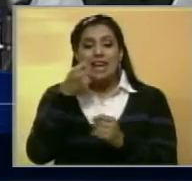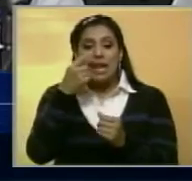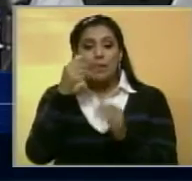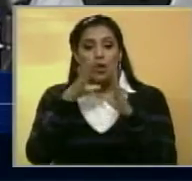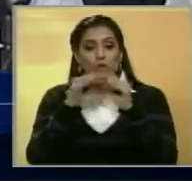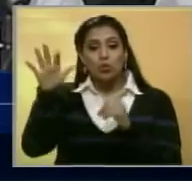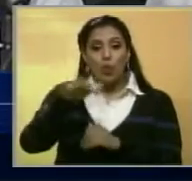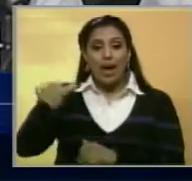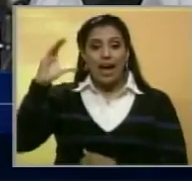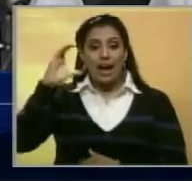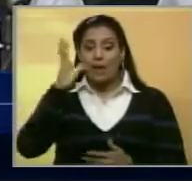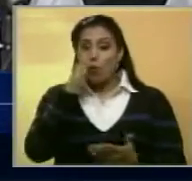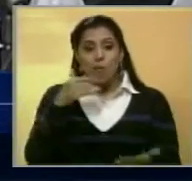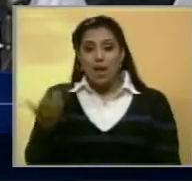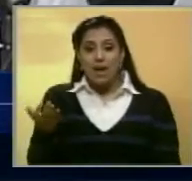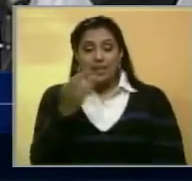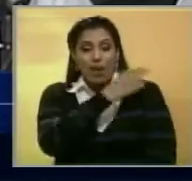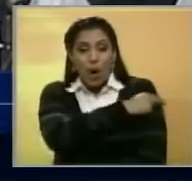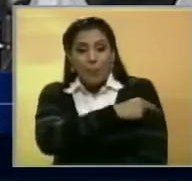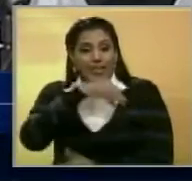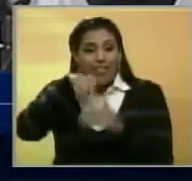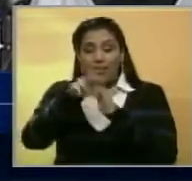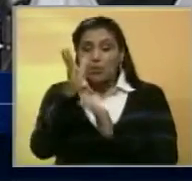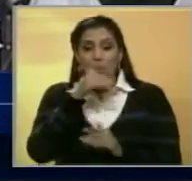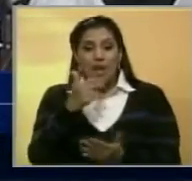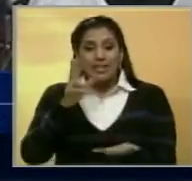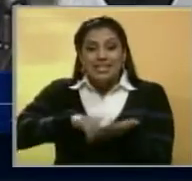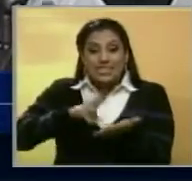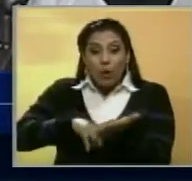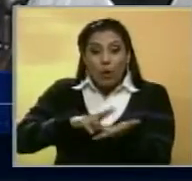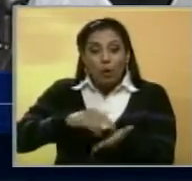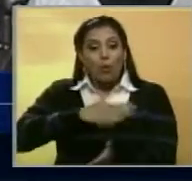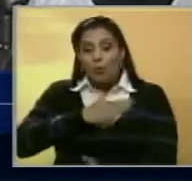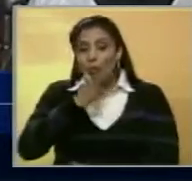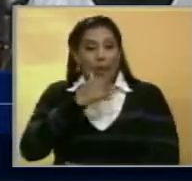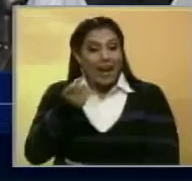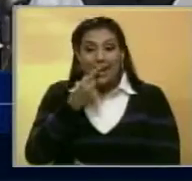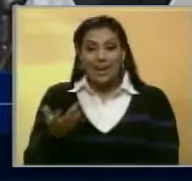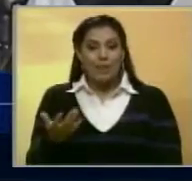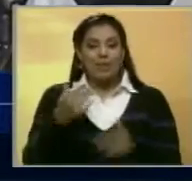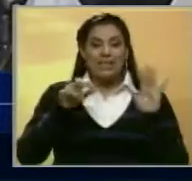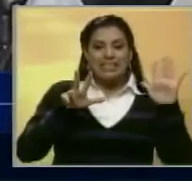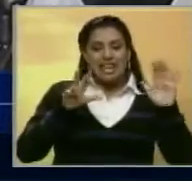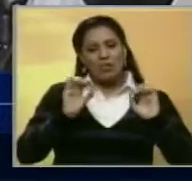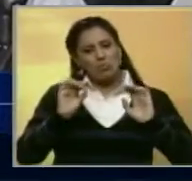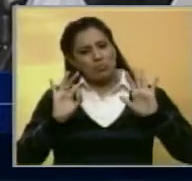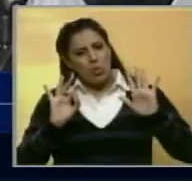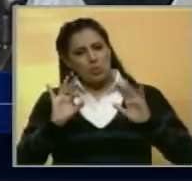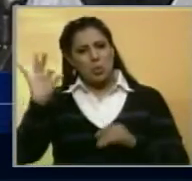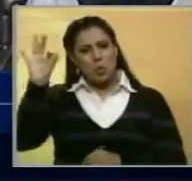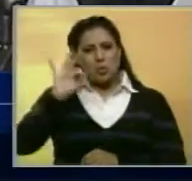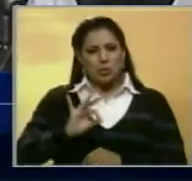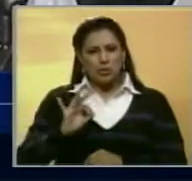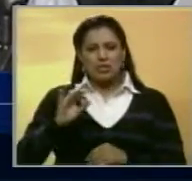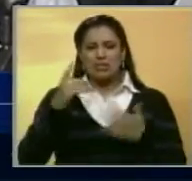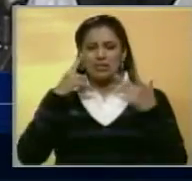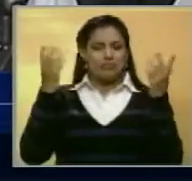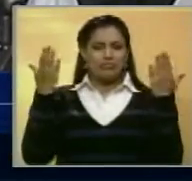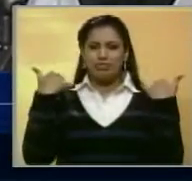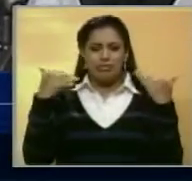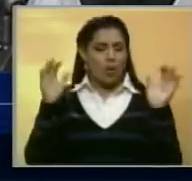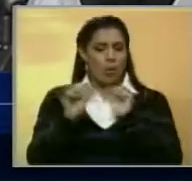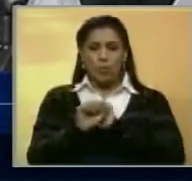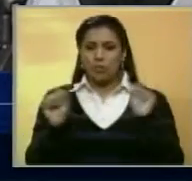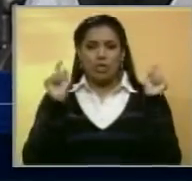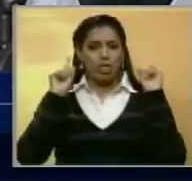Poder Popular para la Salud y en los del Seguro Social, que podemos tener unos 7 o 8 por ciento, es absurdo lo que está pasando